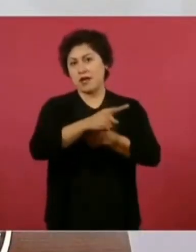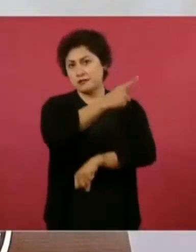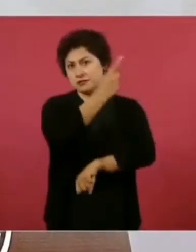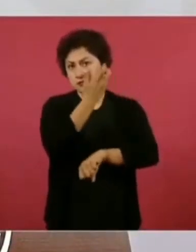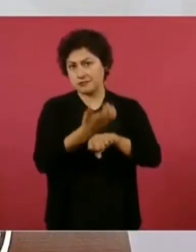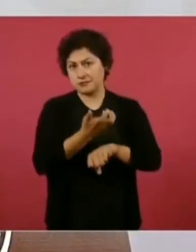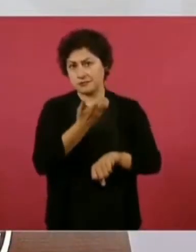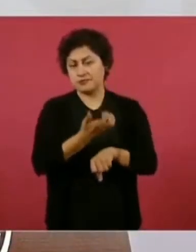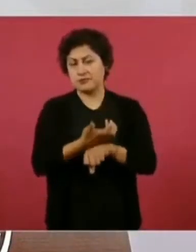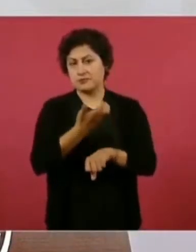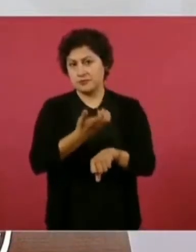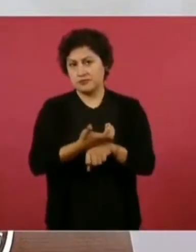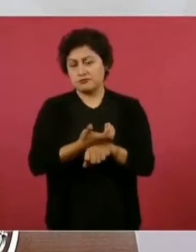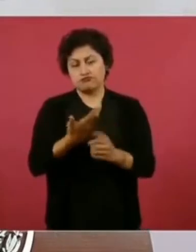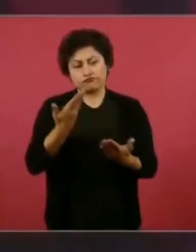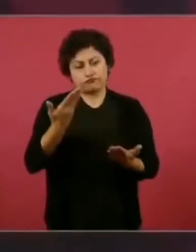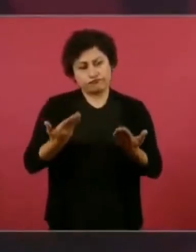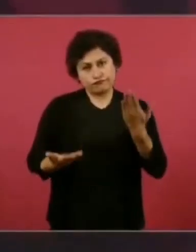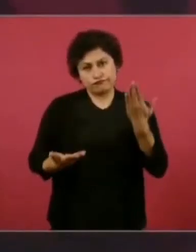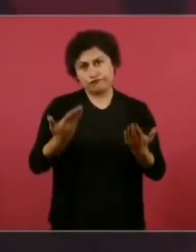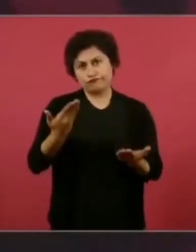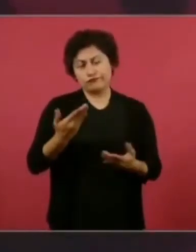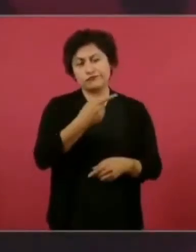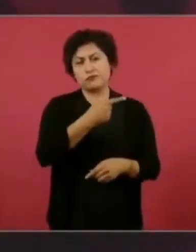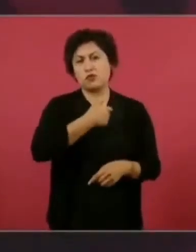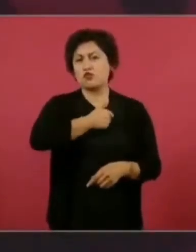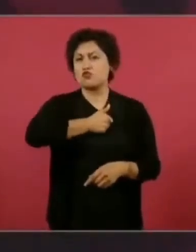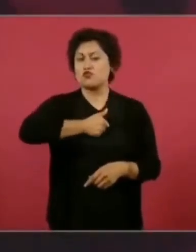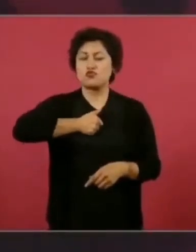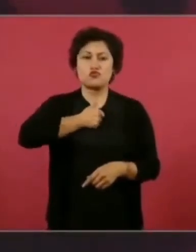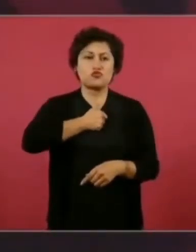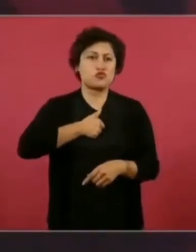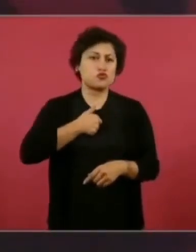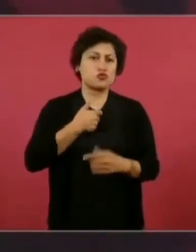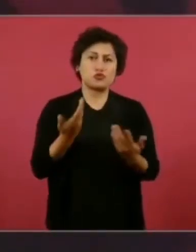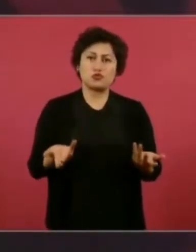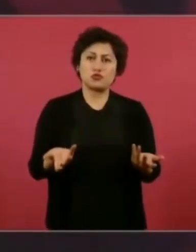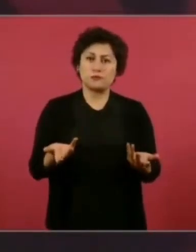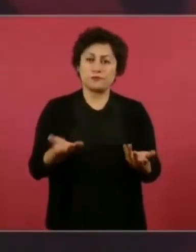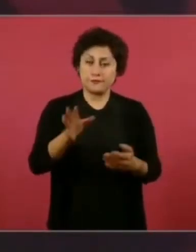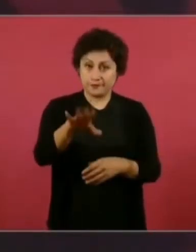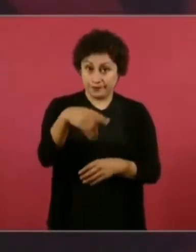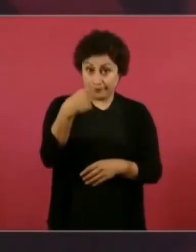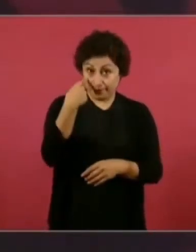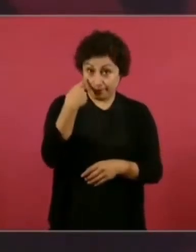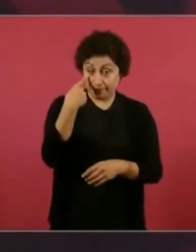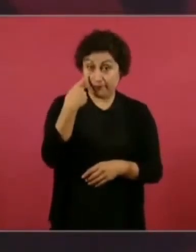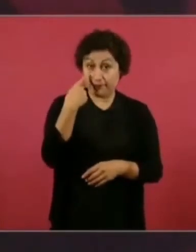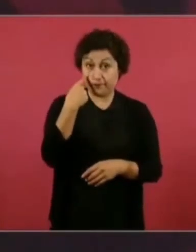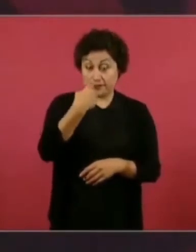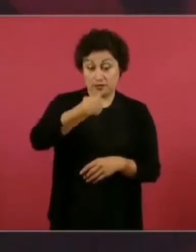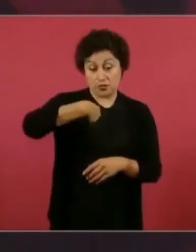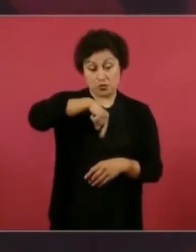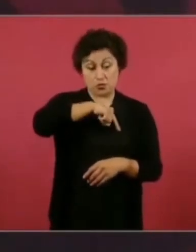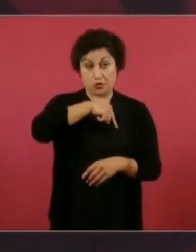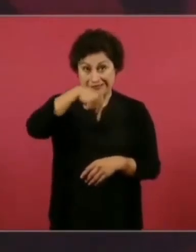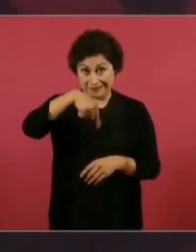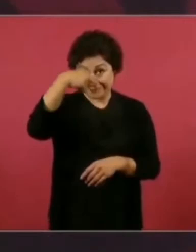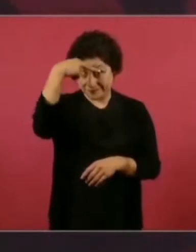Nosotros tenemos 600 fallecidos